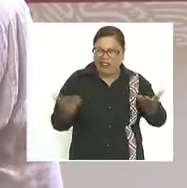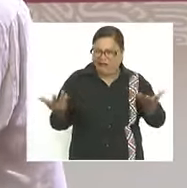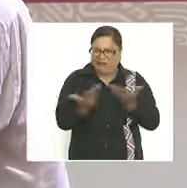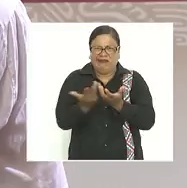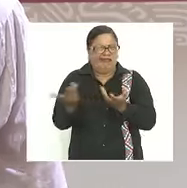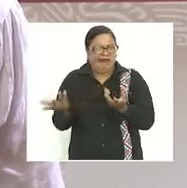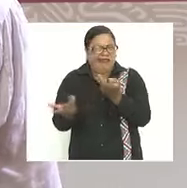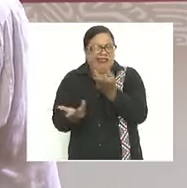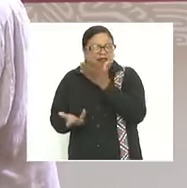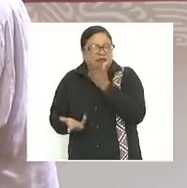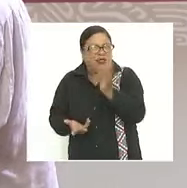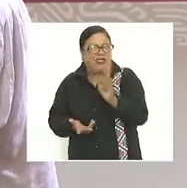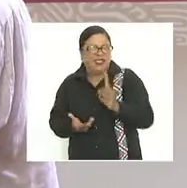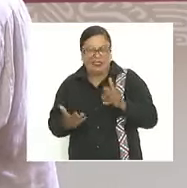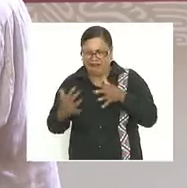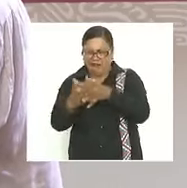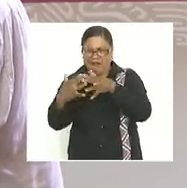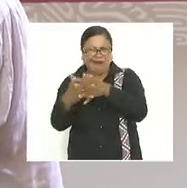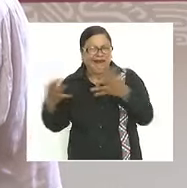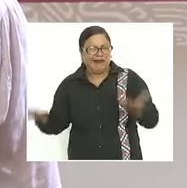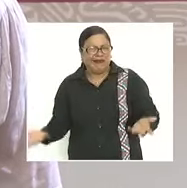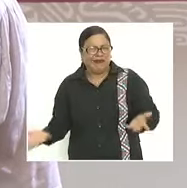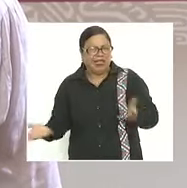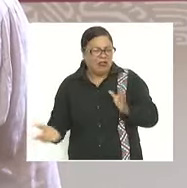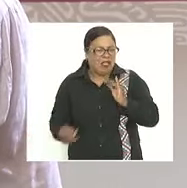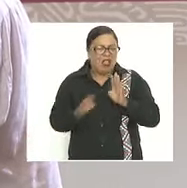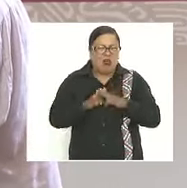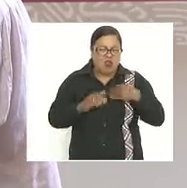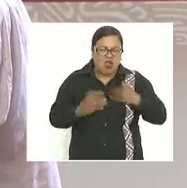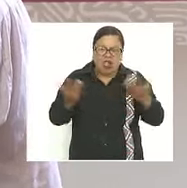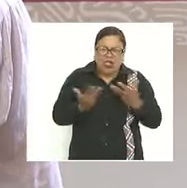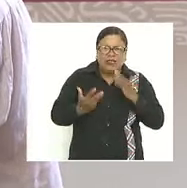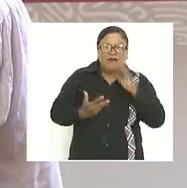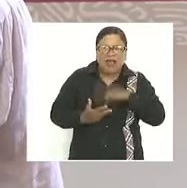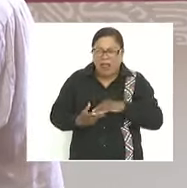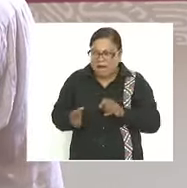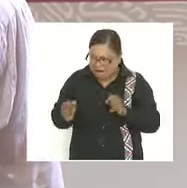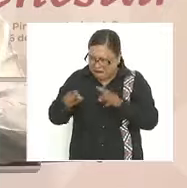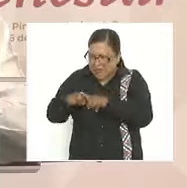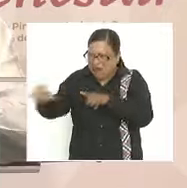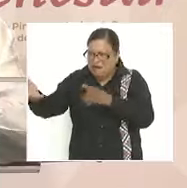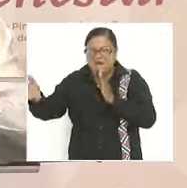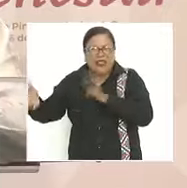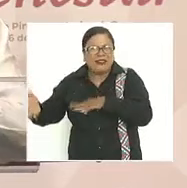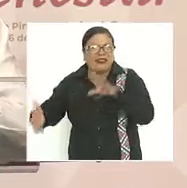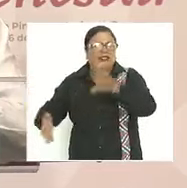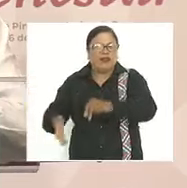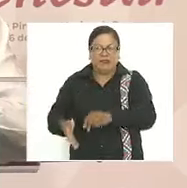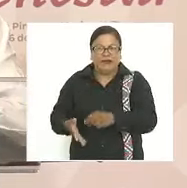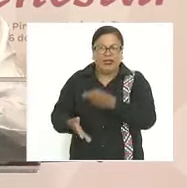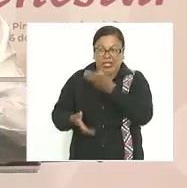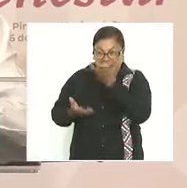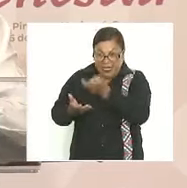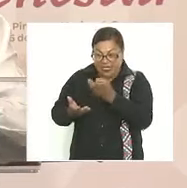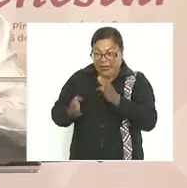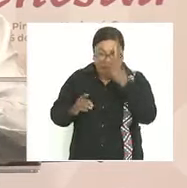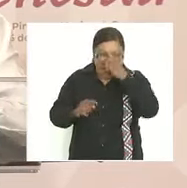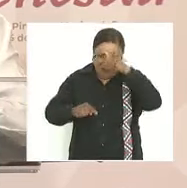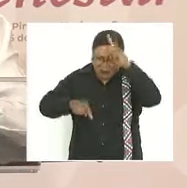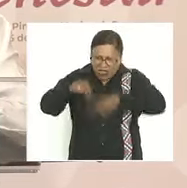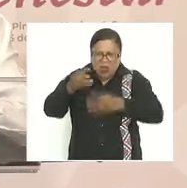no se puede enfrentar el mal con el mal en el mal hay que enfrentarlo haciendo el bien